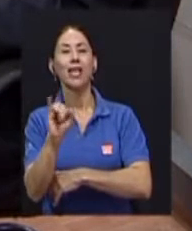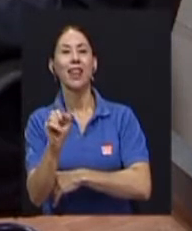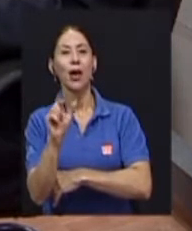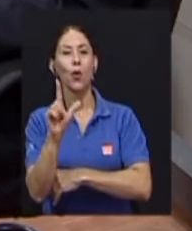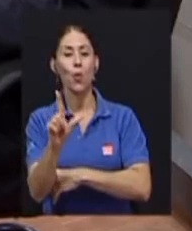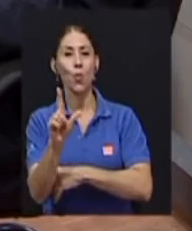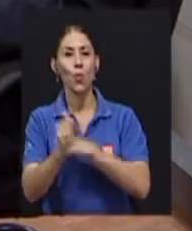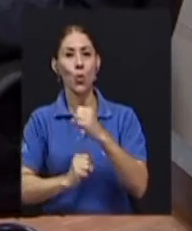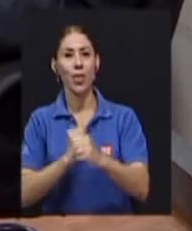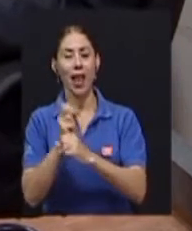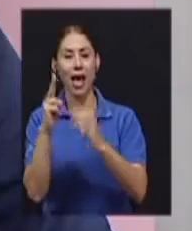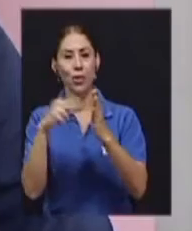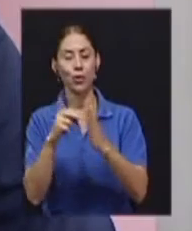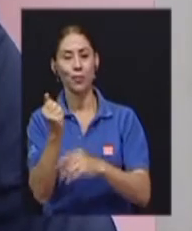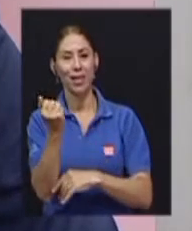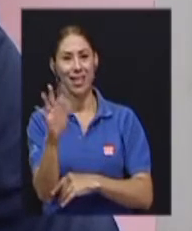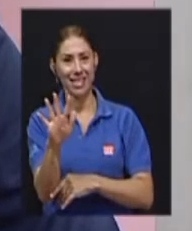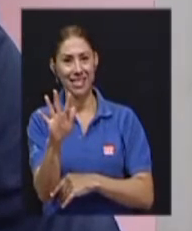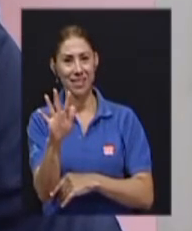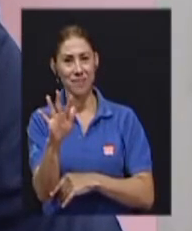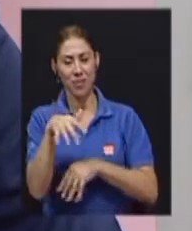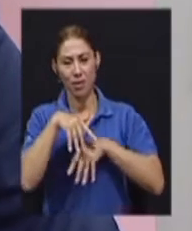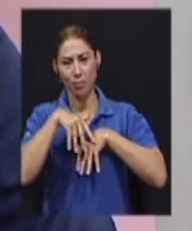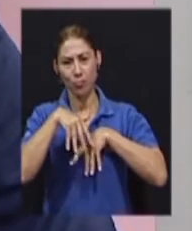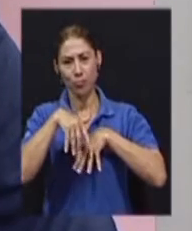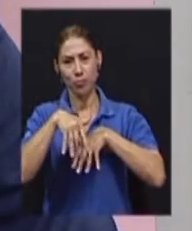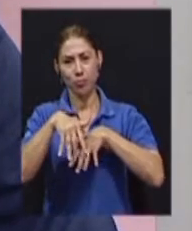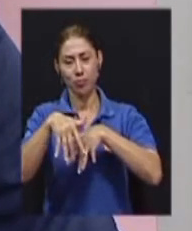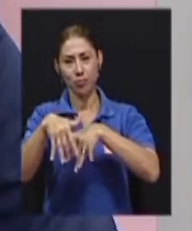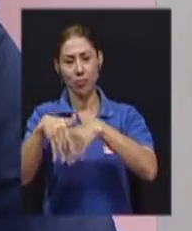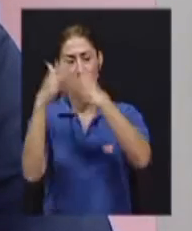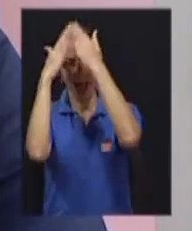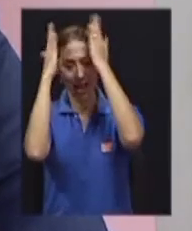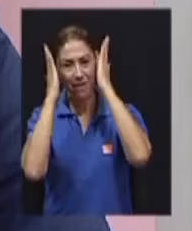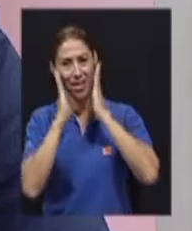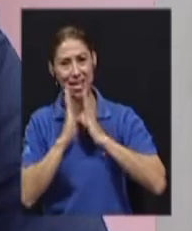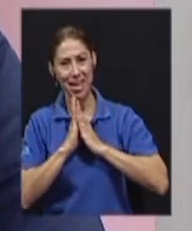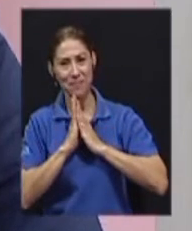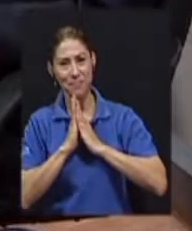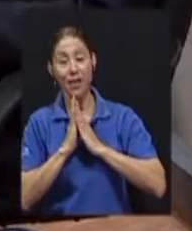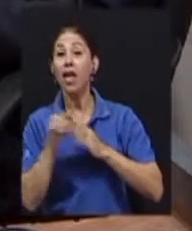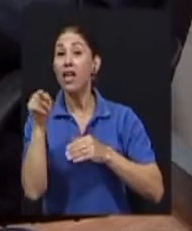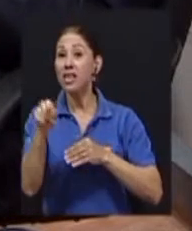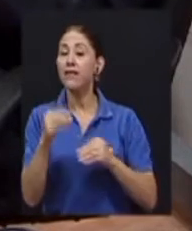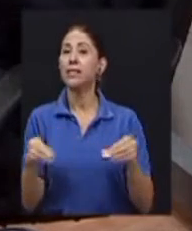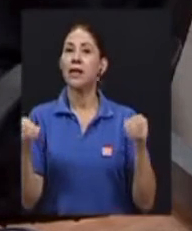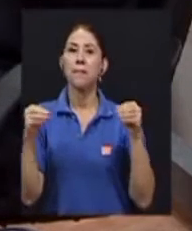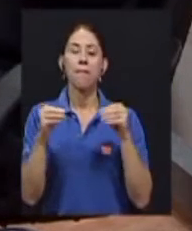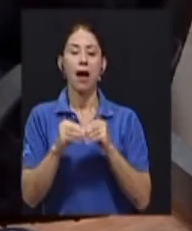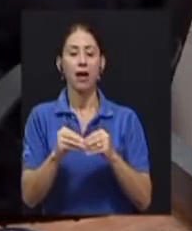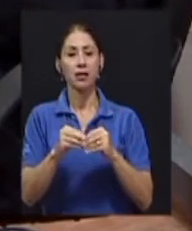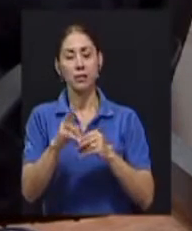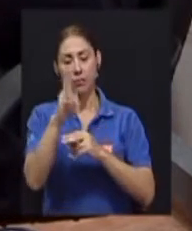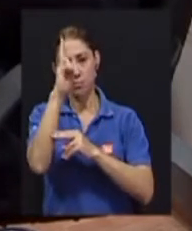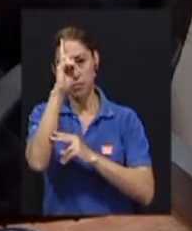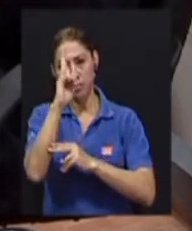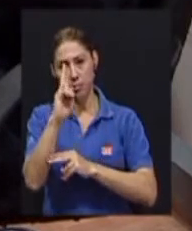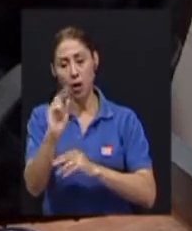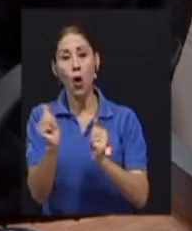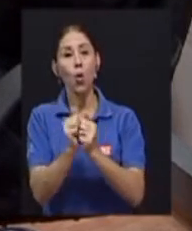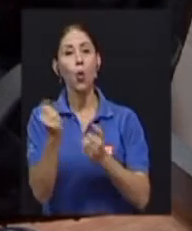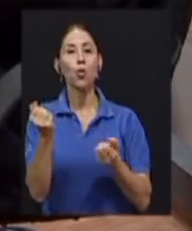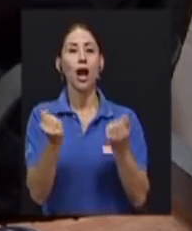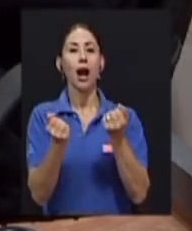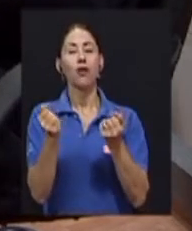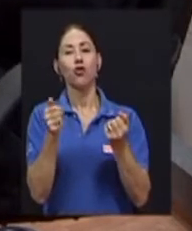julio del 2015, la peregrinación a la Virgen. con mucha mayor solemnidad, con una carroza que arrancará a la